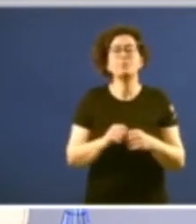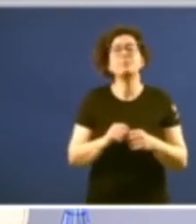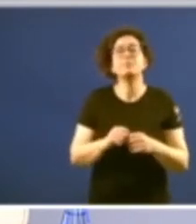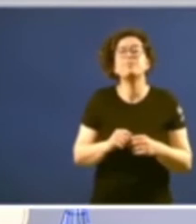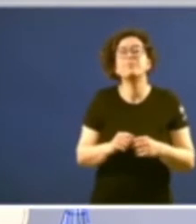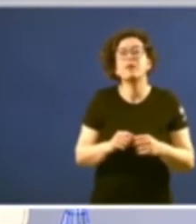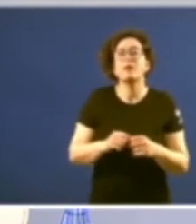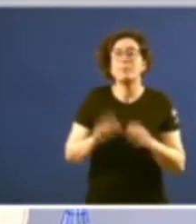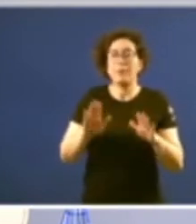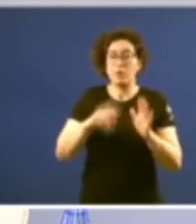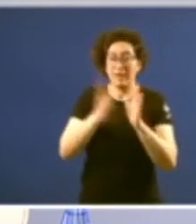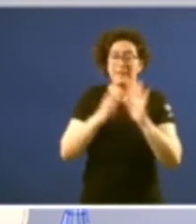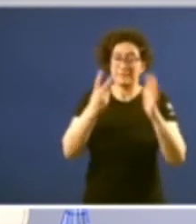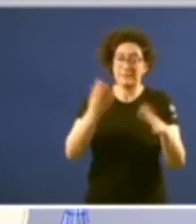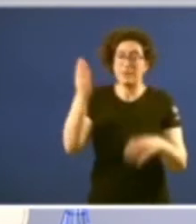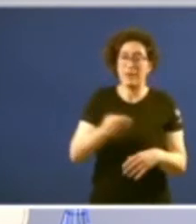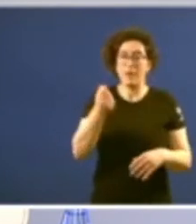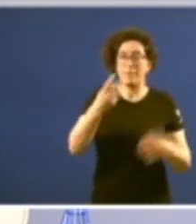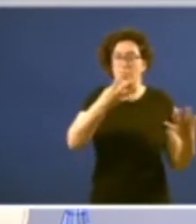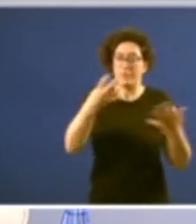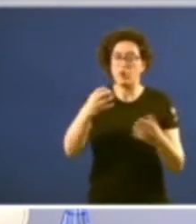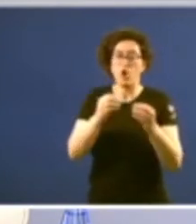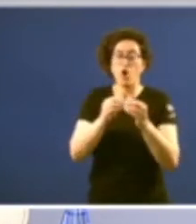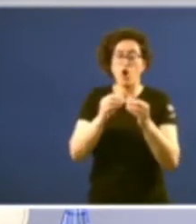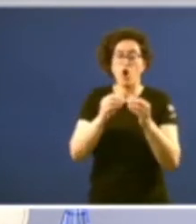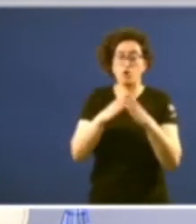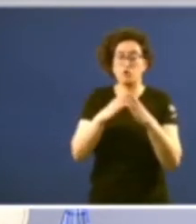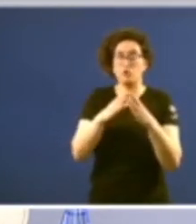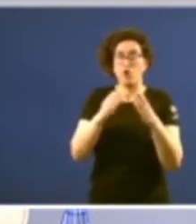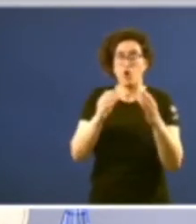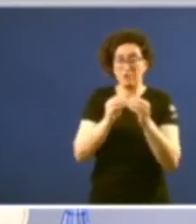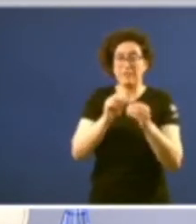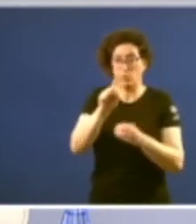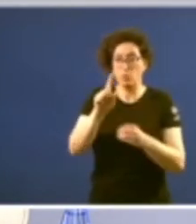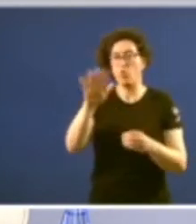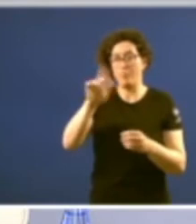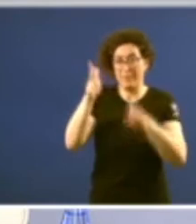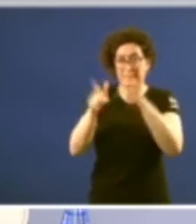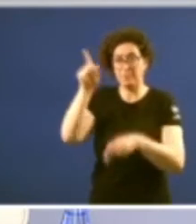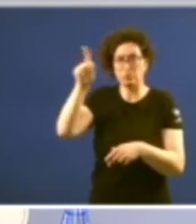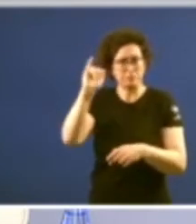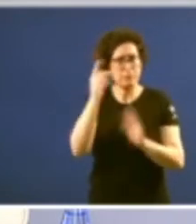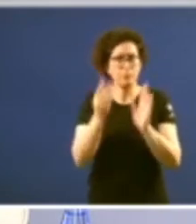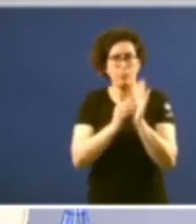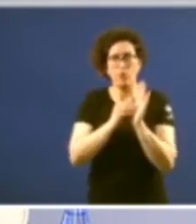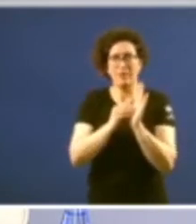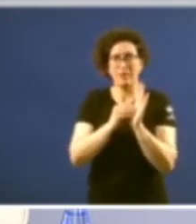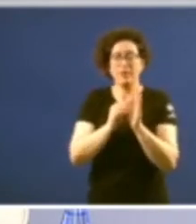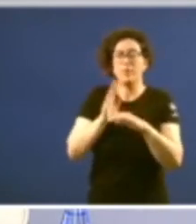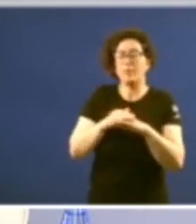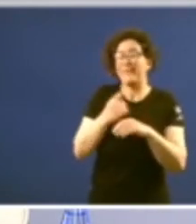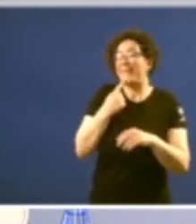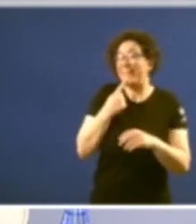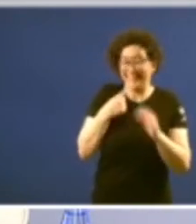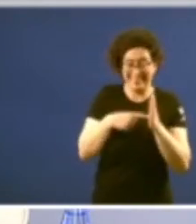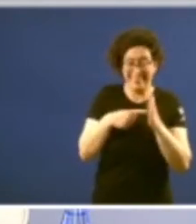todo a lei 7 barra 1981 no País Vasco e que atribuía